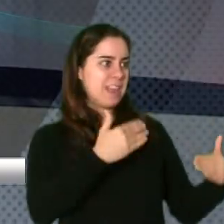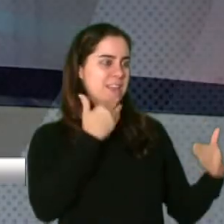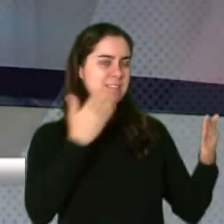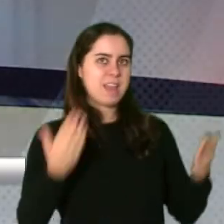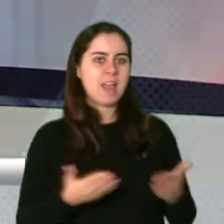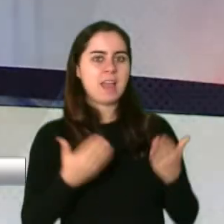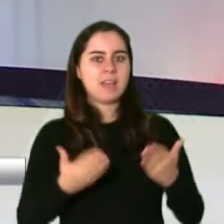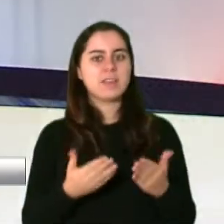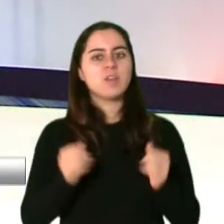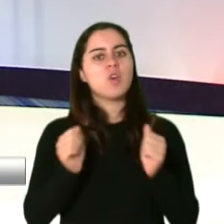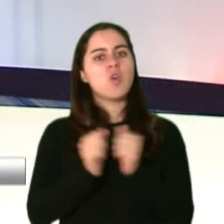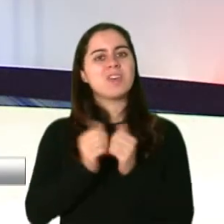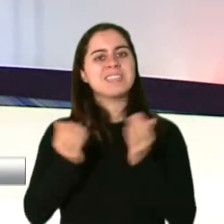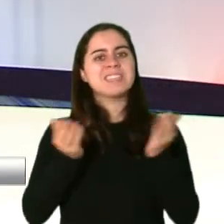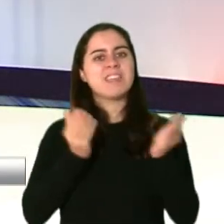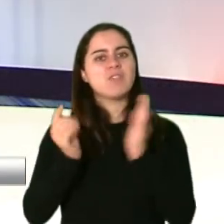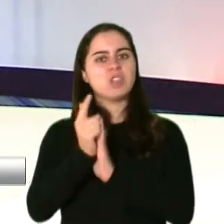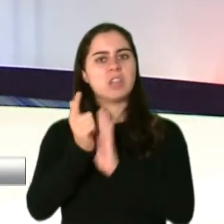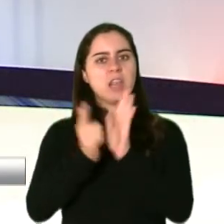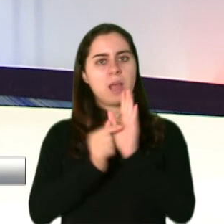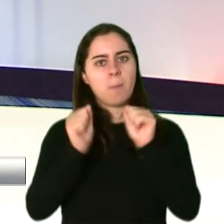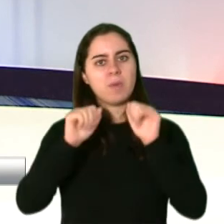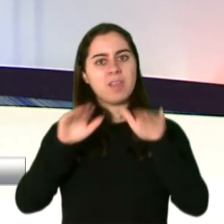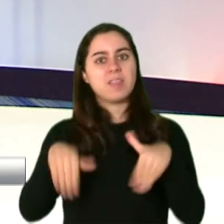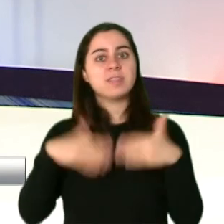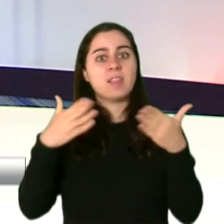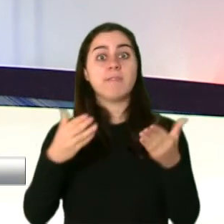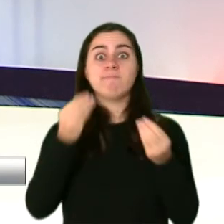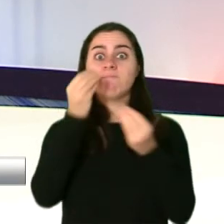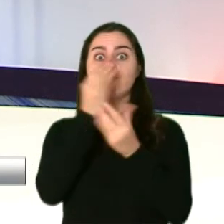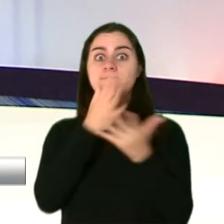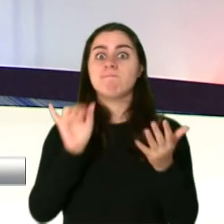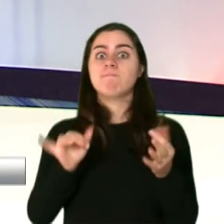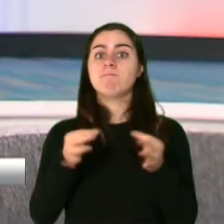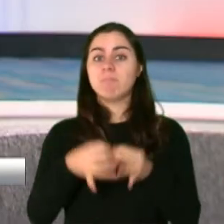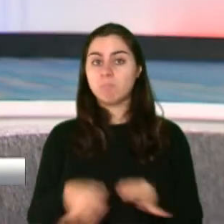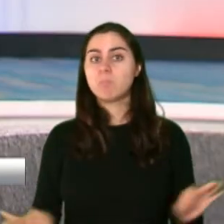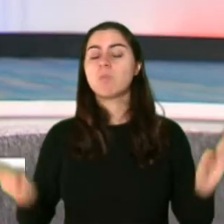por Servicios Legales de Puerto Rico ofrecer una información tan valiosa como la que hemos compartido. Gracias.